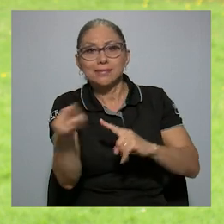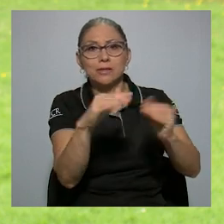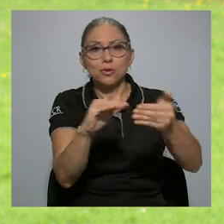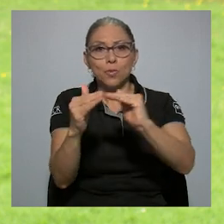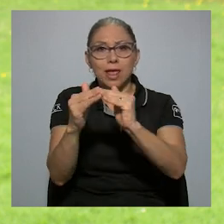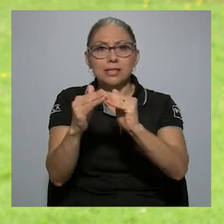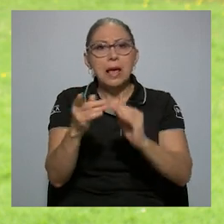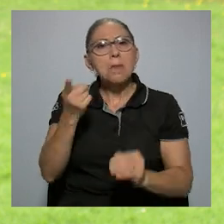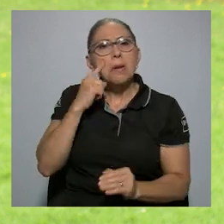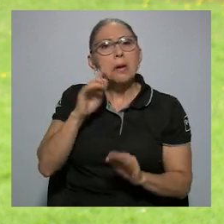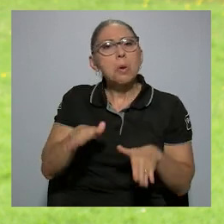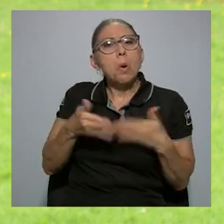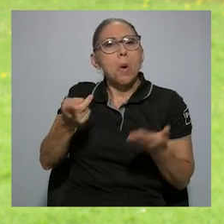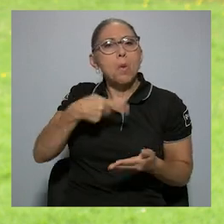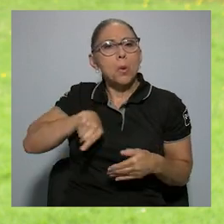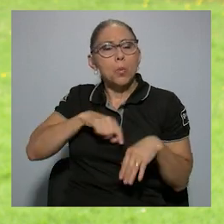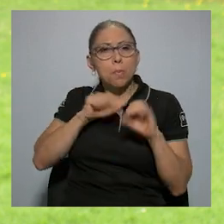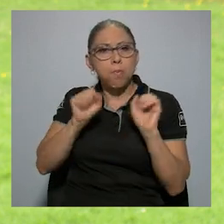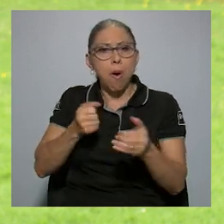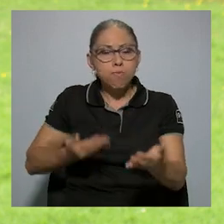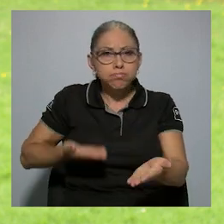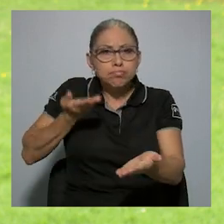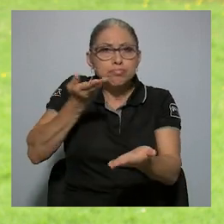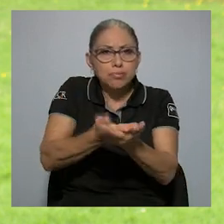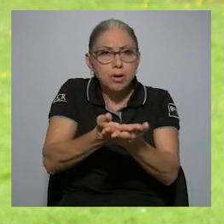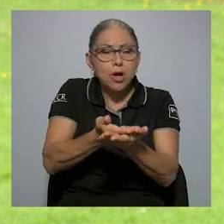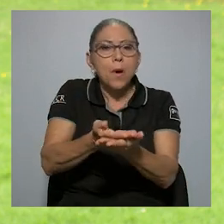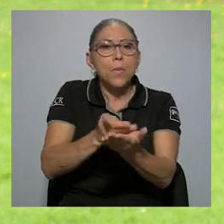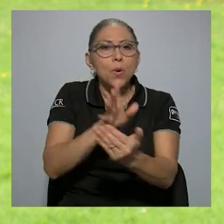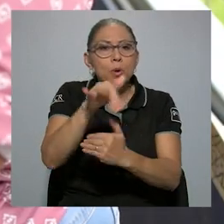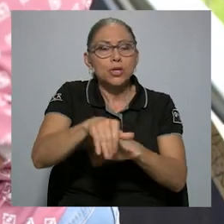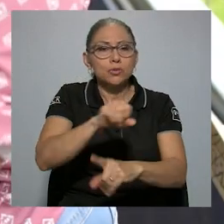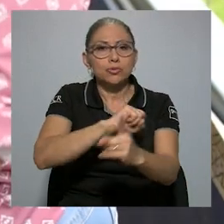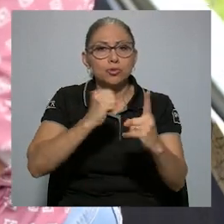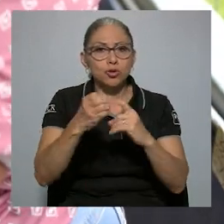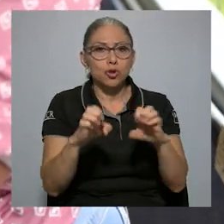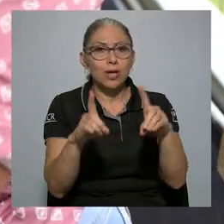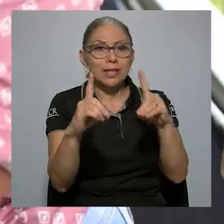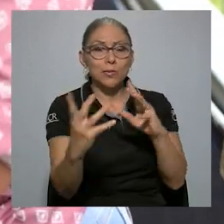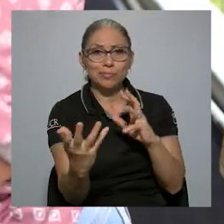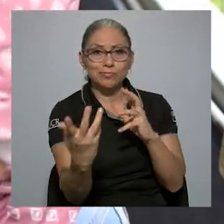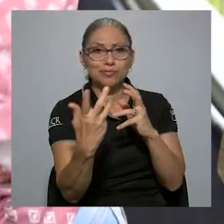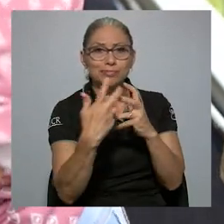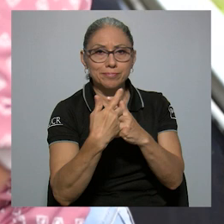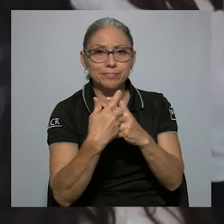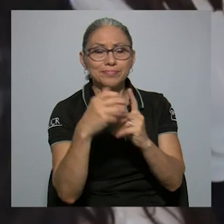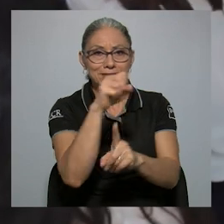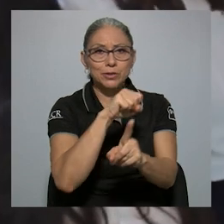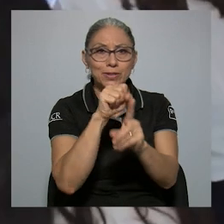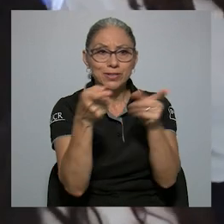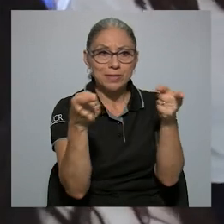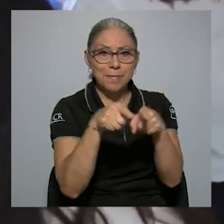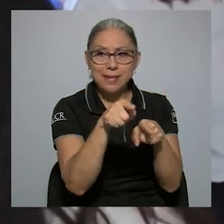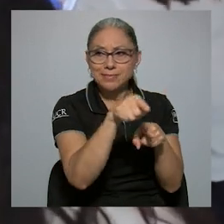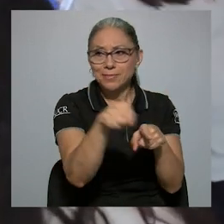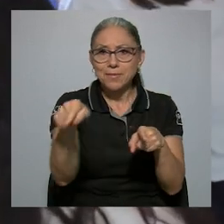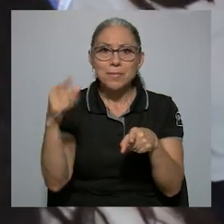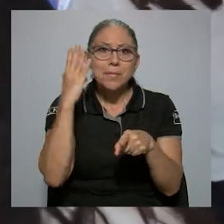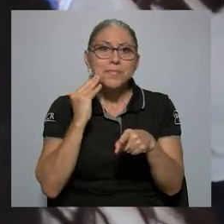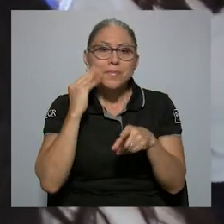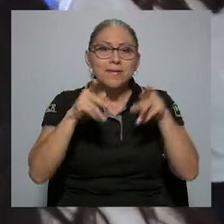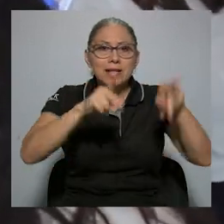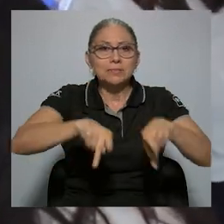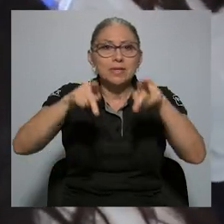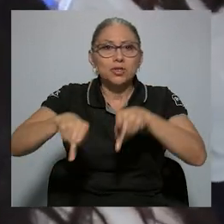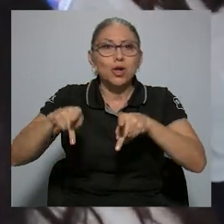qué forma nosotros podemos proponer proyectos socioeducativos que se adecúen a los contextos que viven las personas con